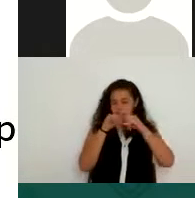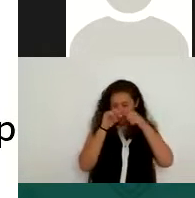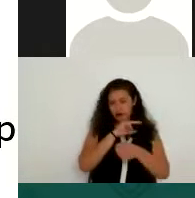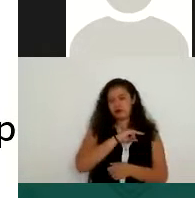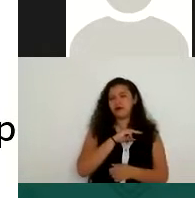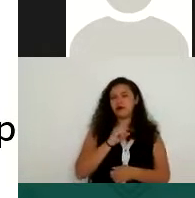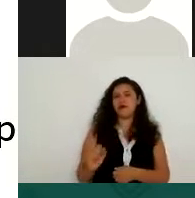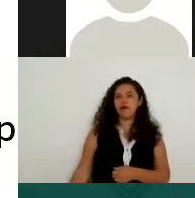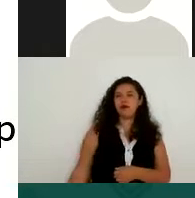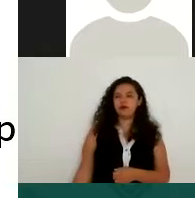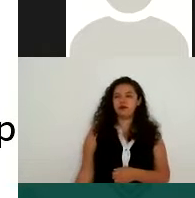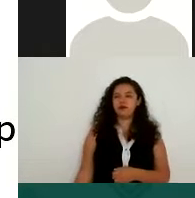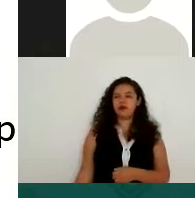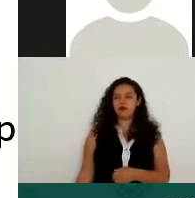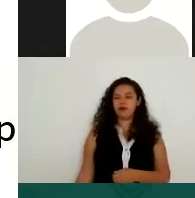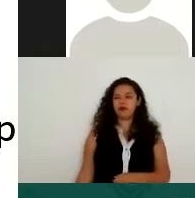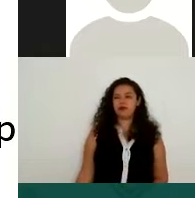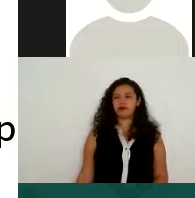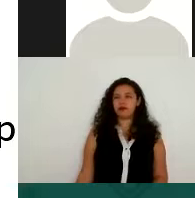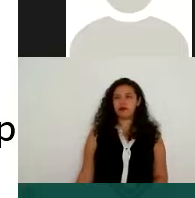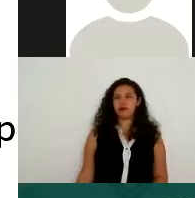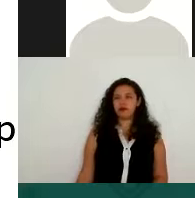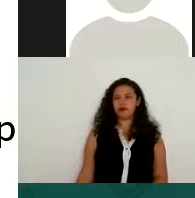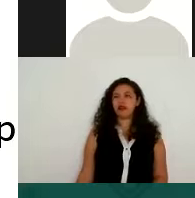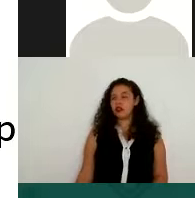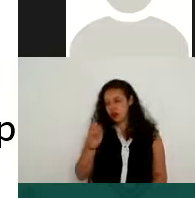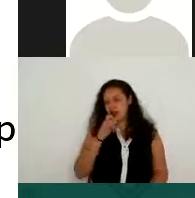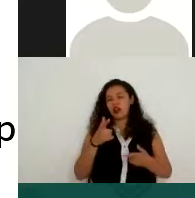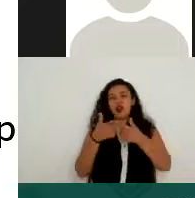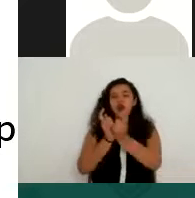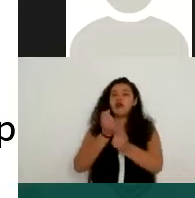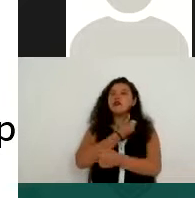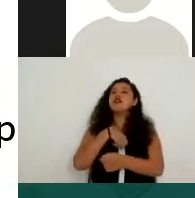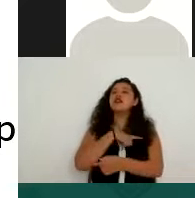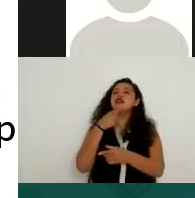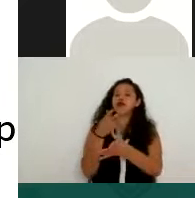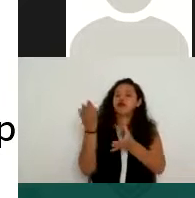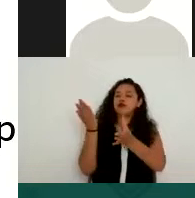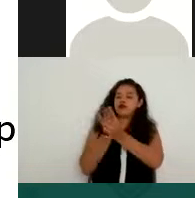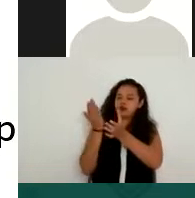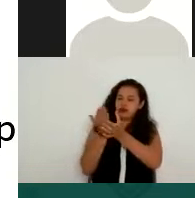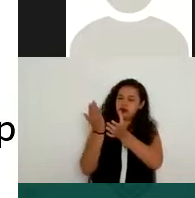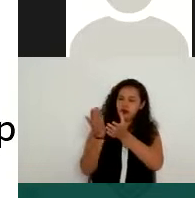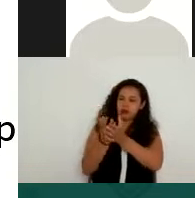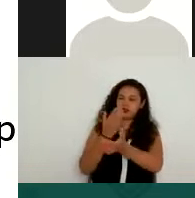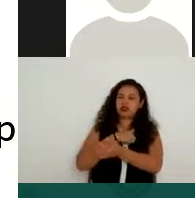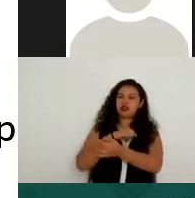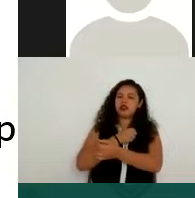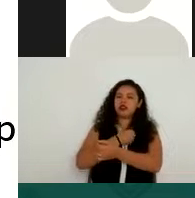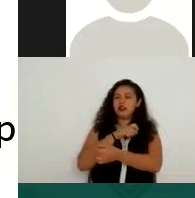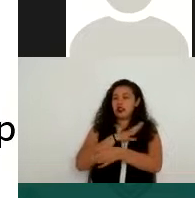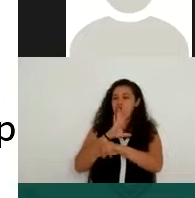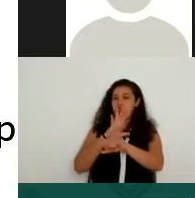precisamente se encuentran en el rubro de salud y los expedientes de salud, pues llegan a tener información muy, muy amplia. También es información